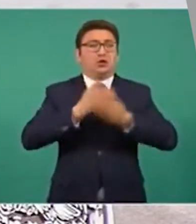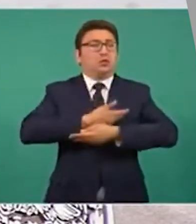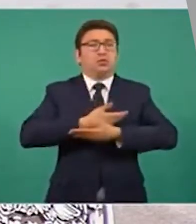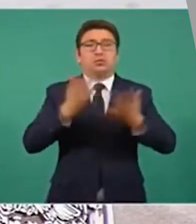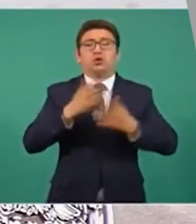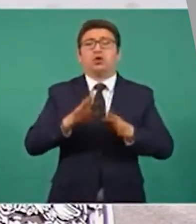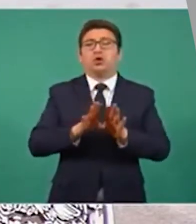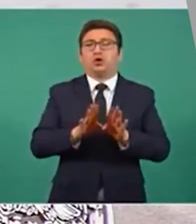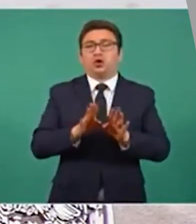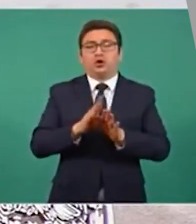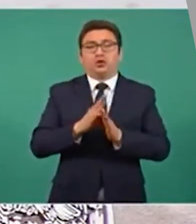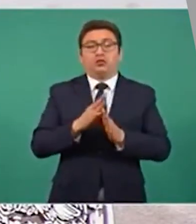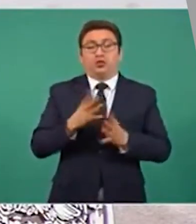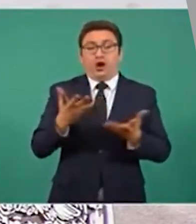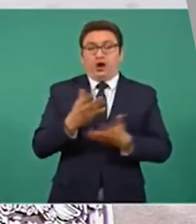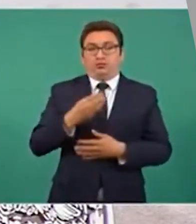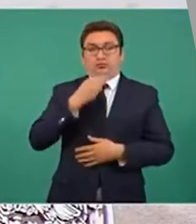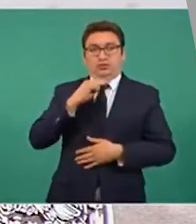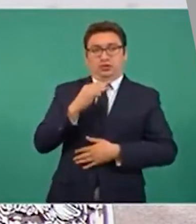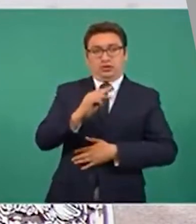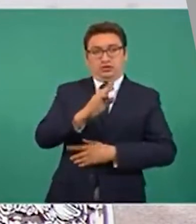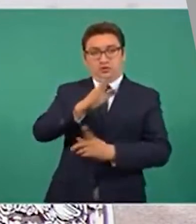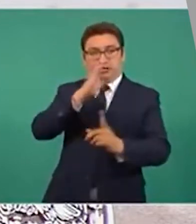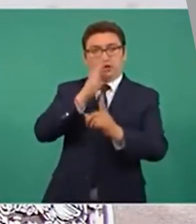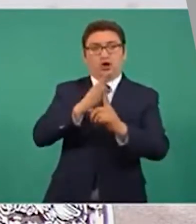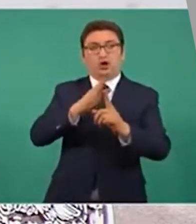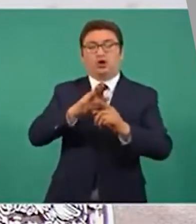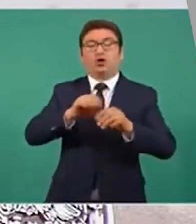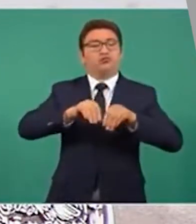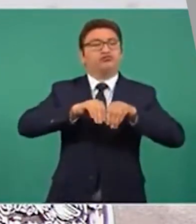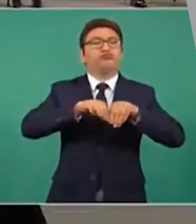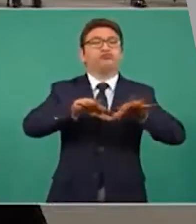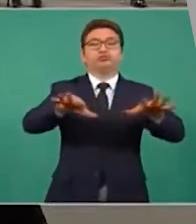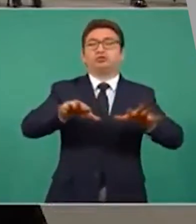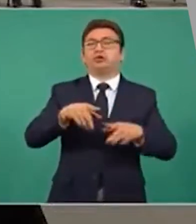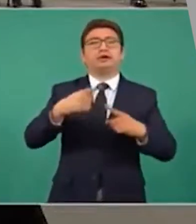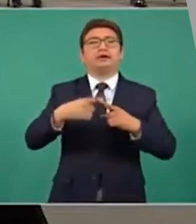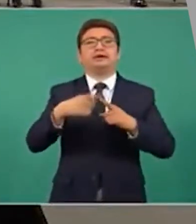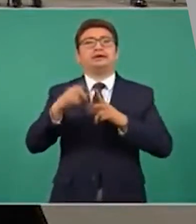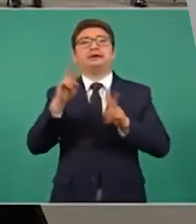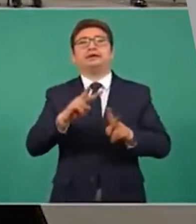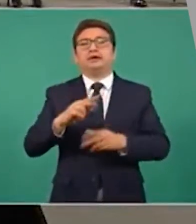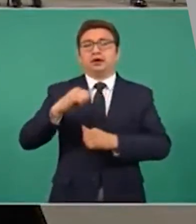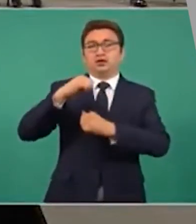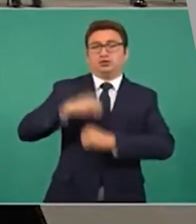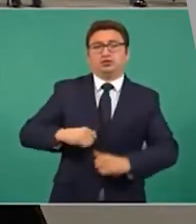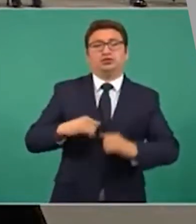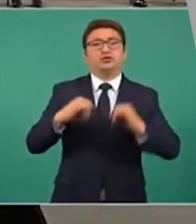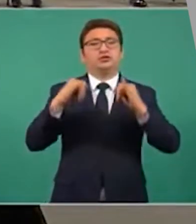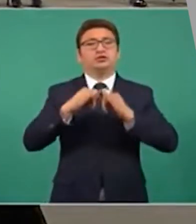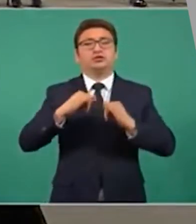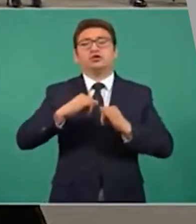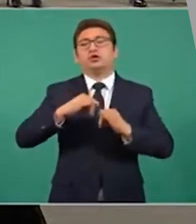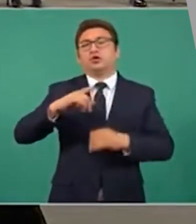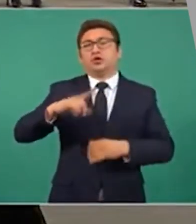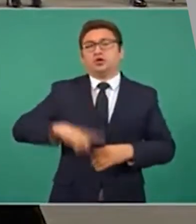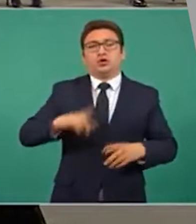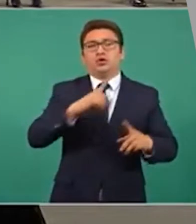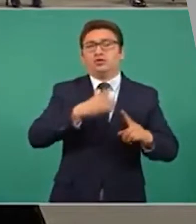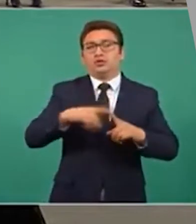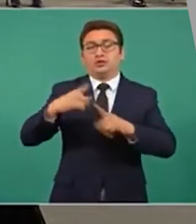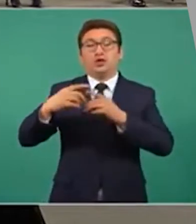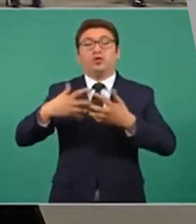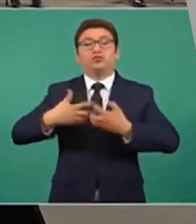de dirigir su mensaje de manera directa a autoridades, instituciones, organizaciones y